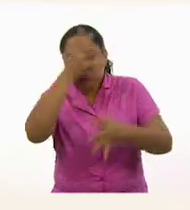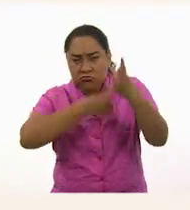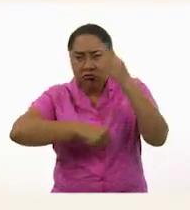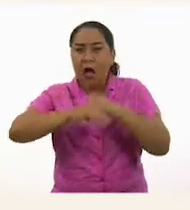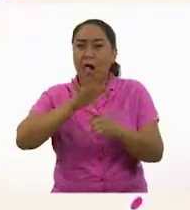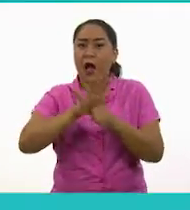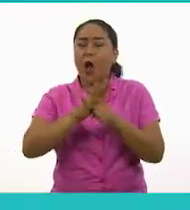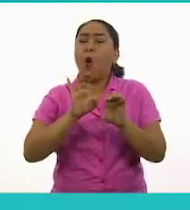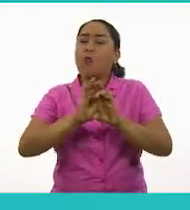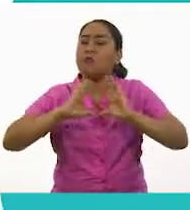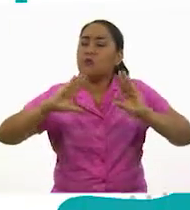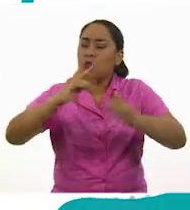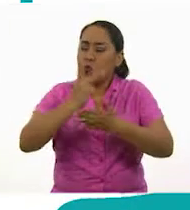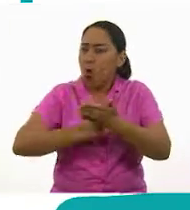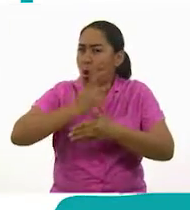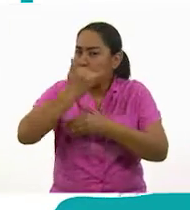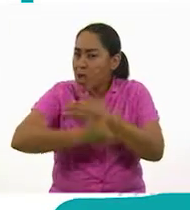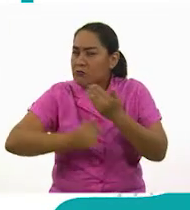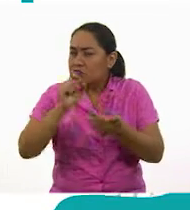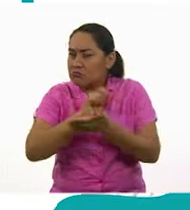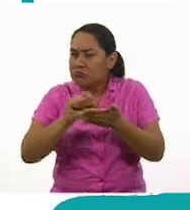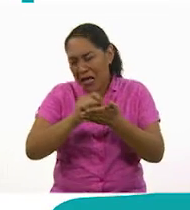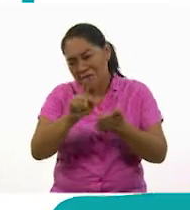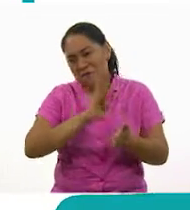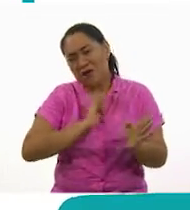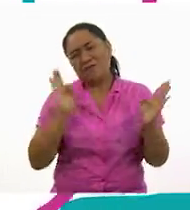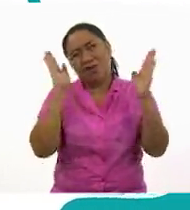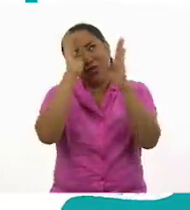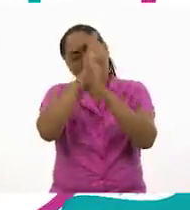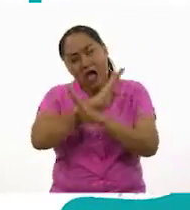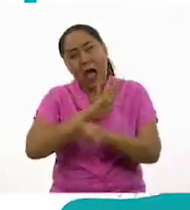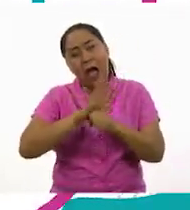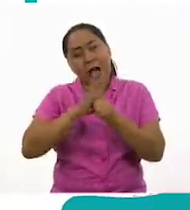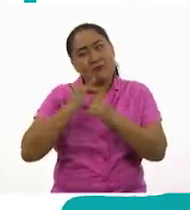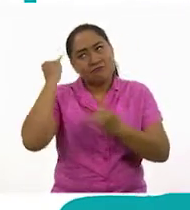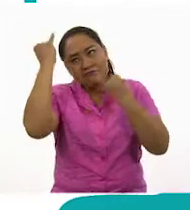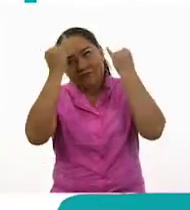proyectos. Te divertirás y pondrás en acción tu creatividad.